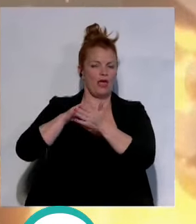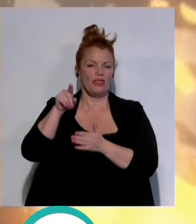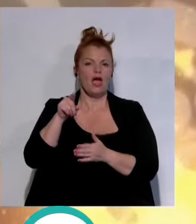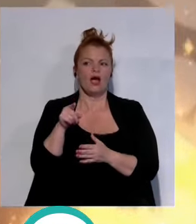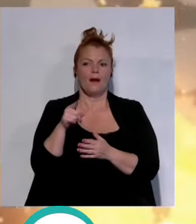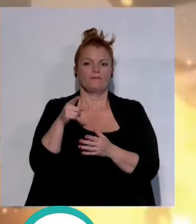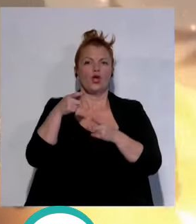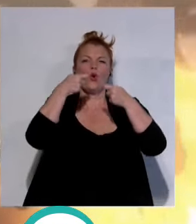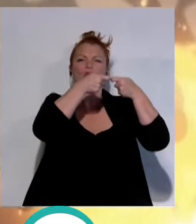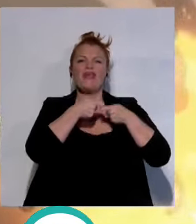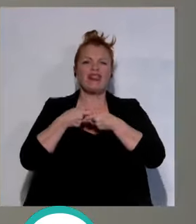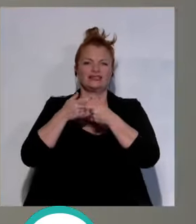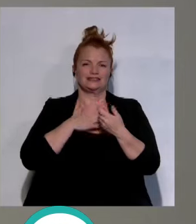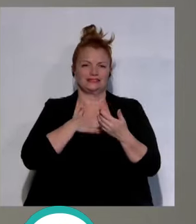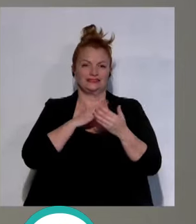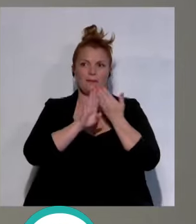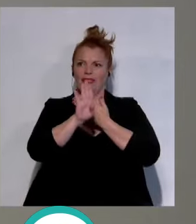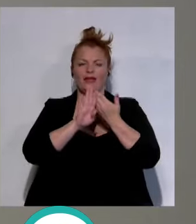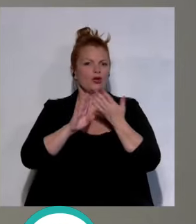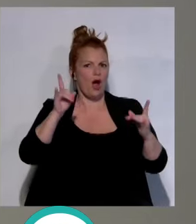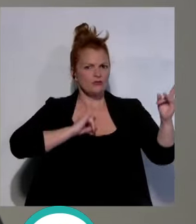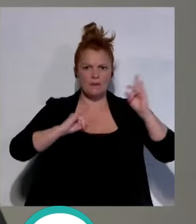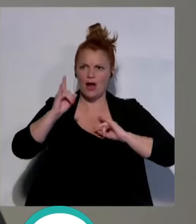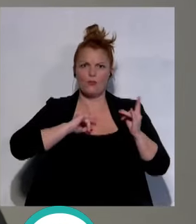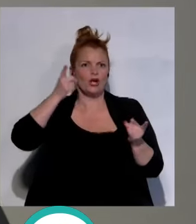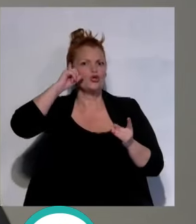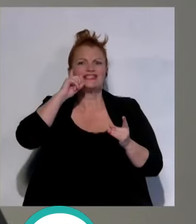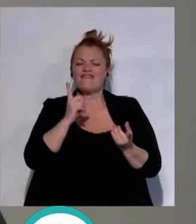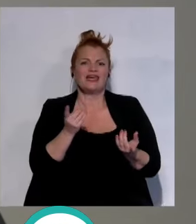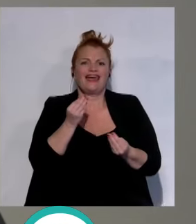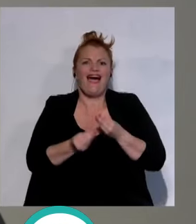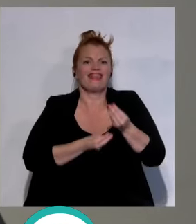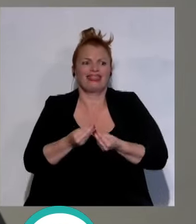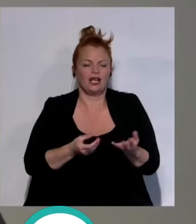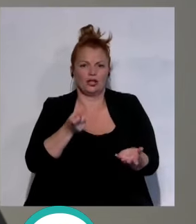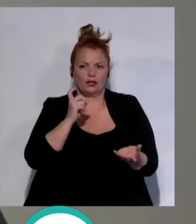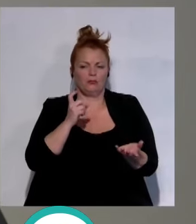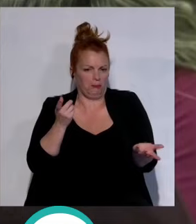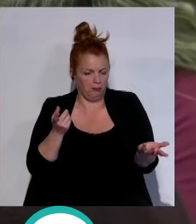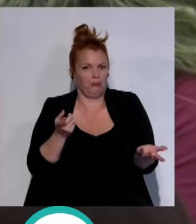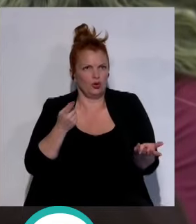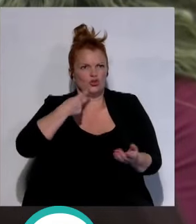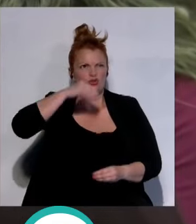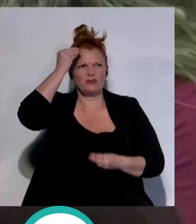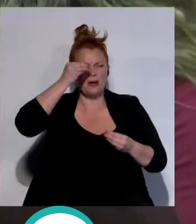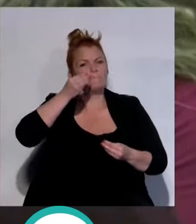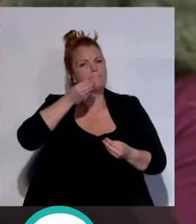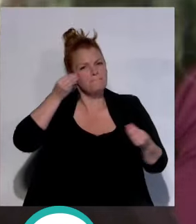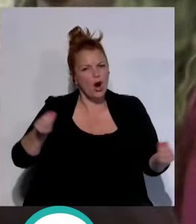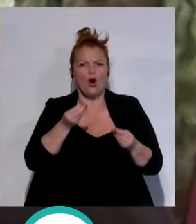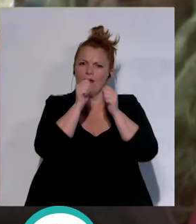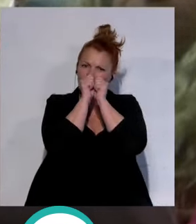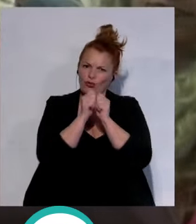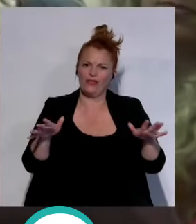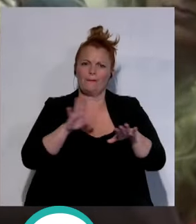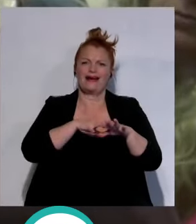que nos han llamado porque no tienen muy claro qué es lo que tienen que hacer y hemos pensado oportuno abrirlo a la ciudadanía para ver para desvelar por un